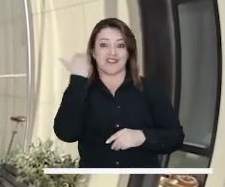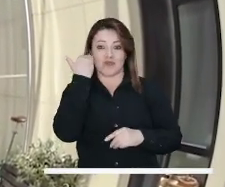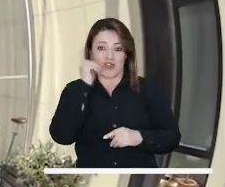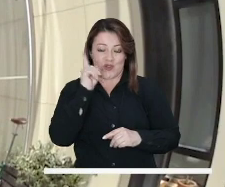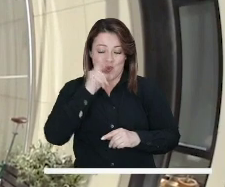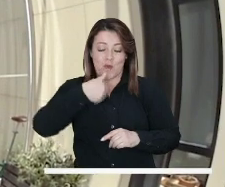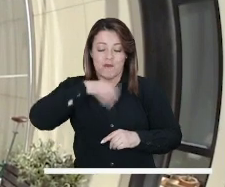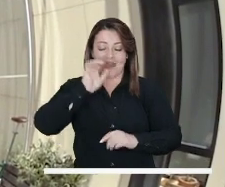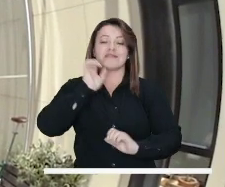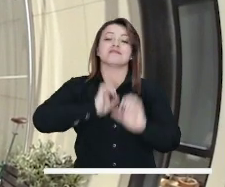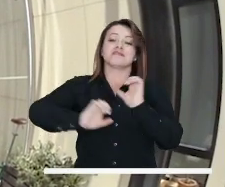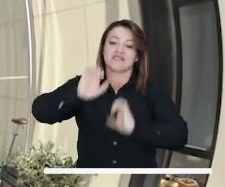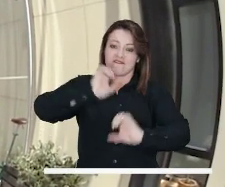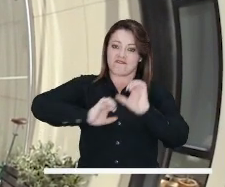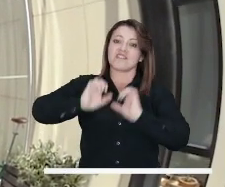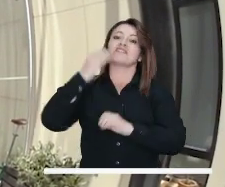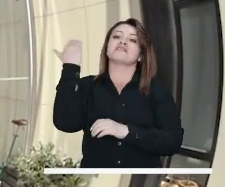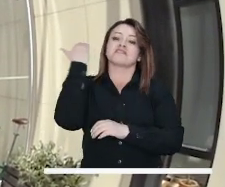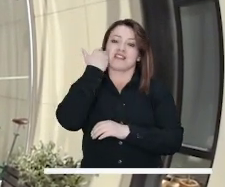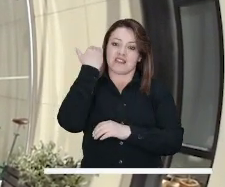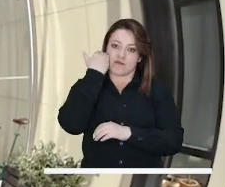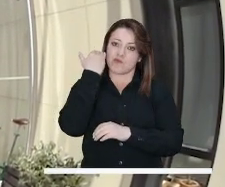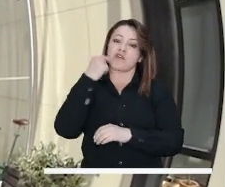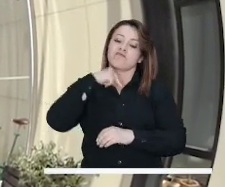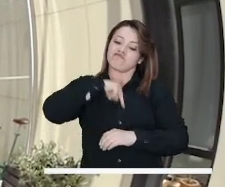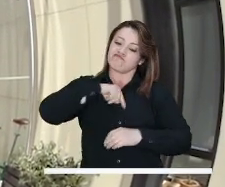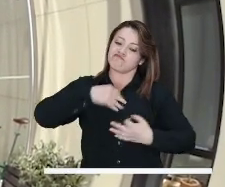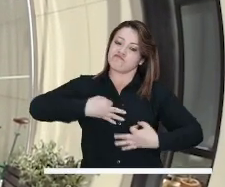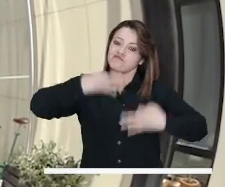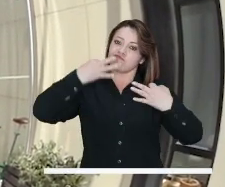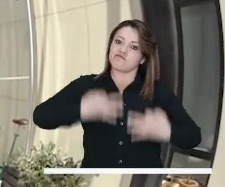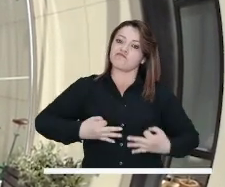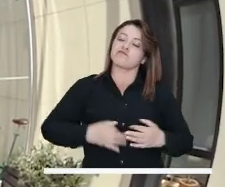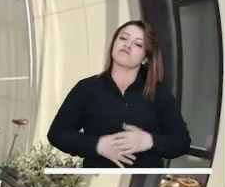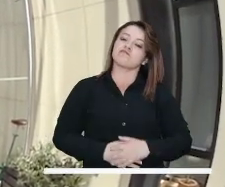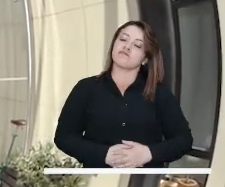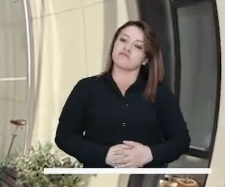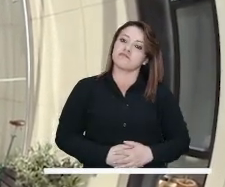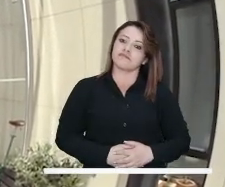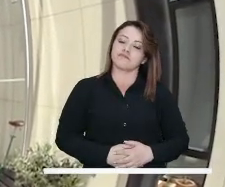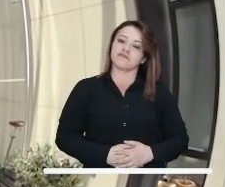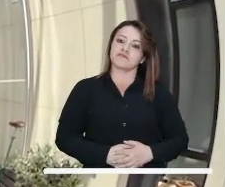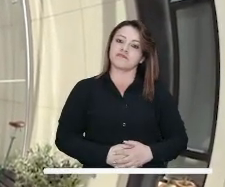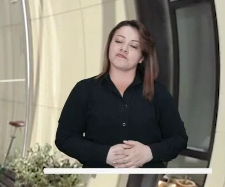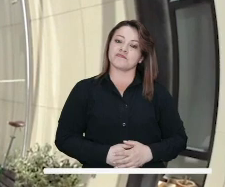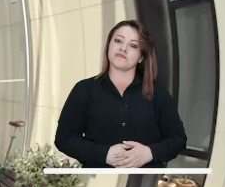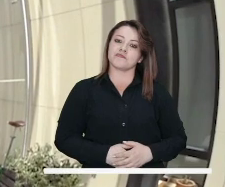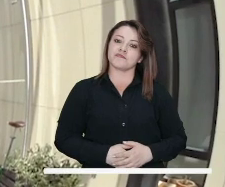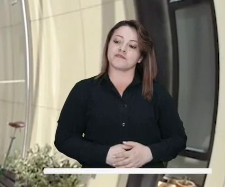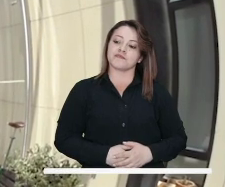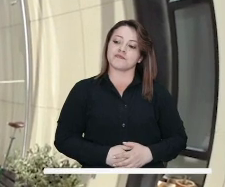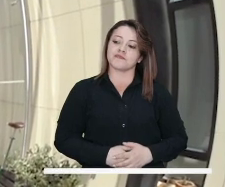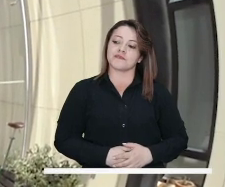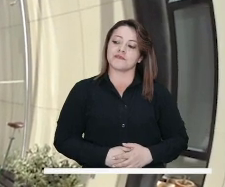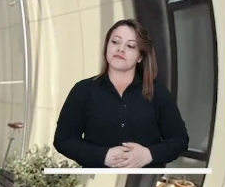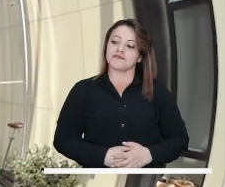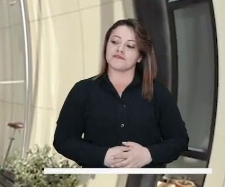resultados, sin que la persona se vea afectada, amadas, profundamente en su interior